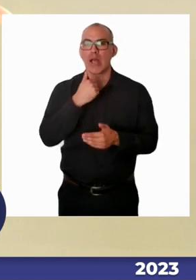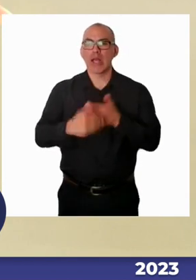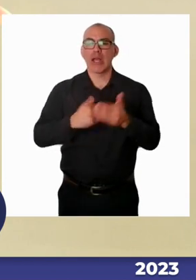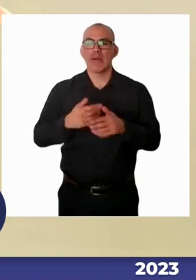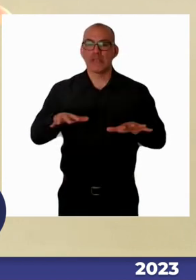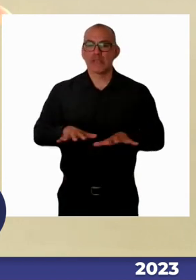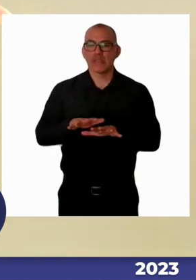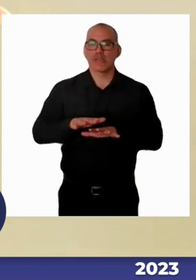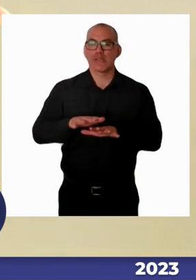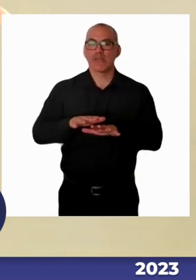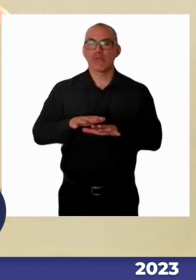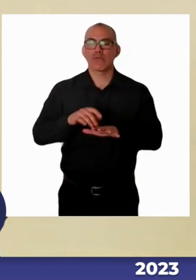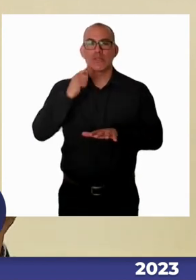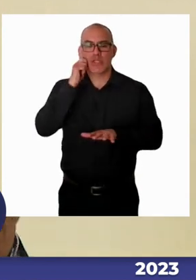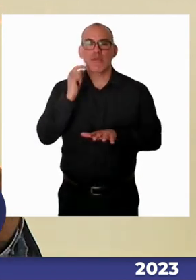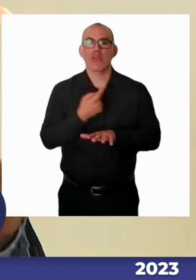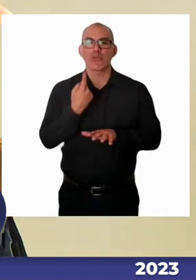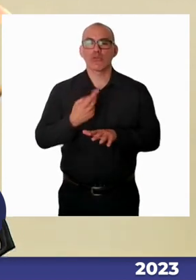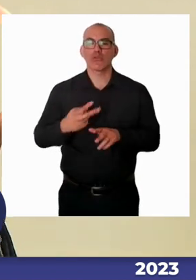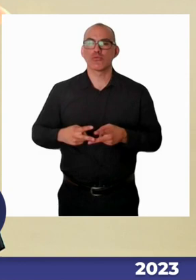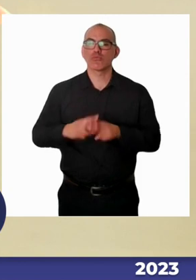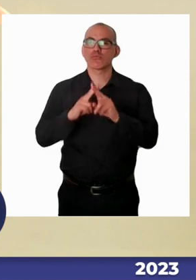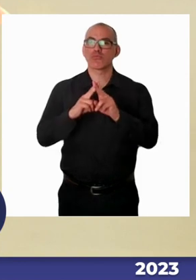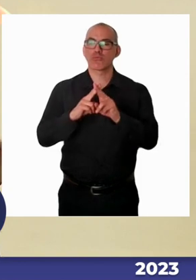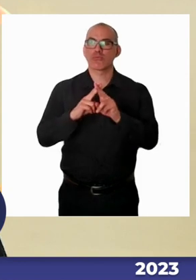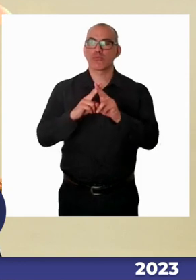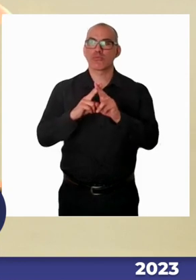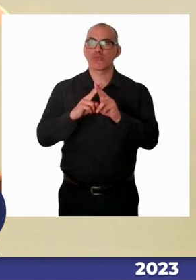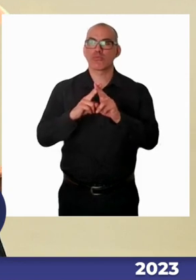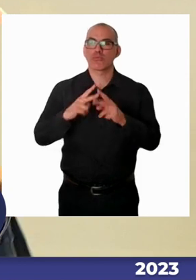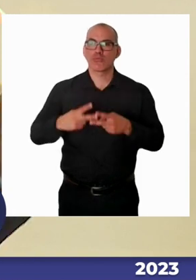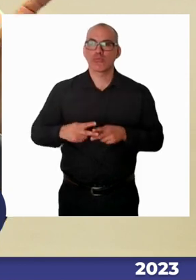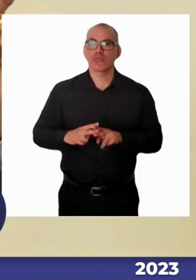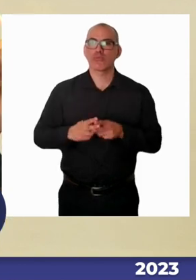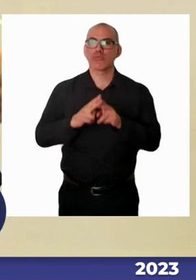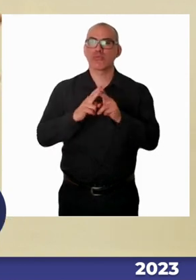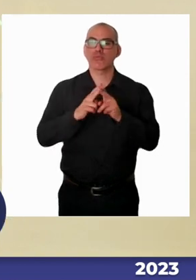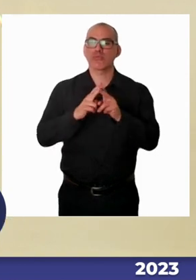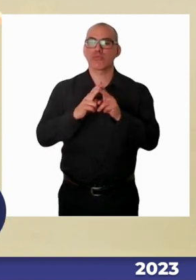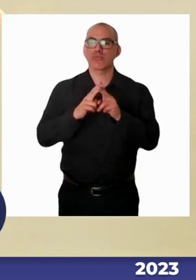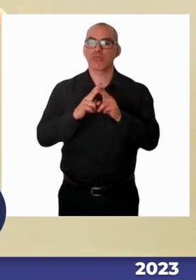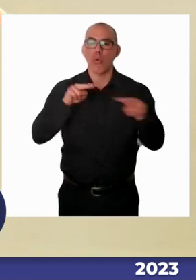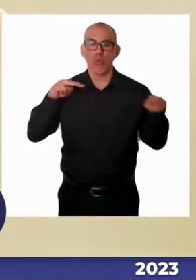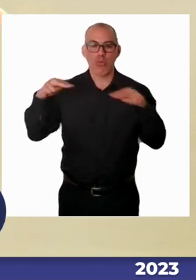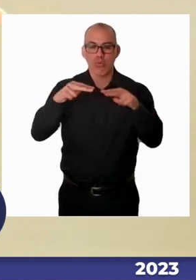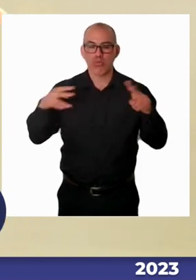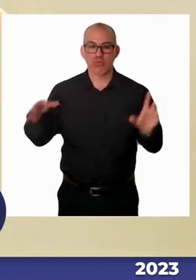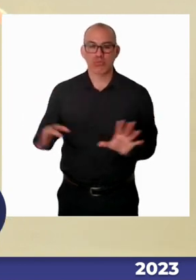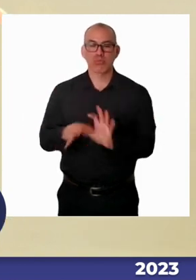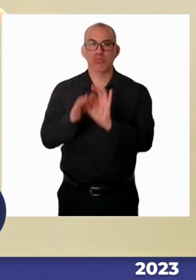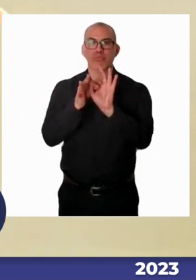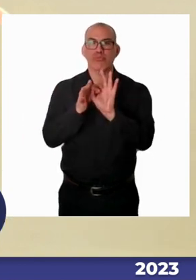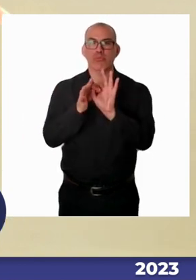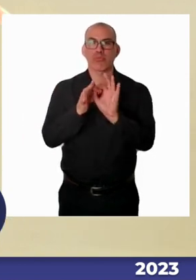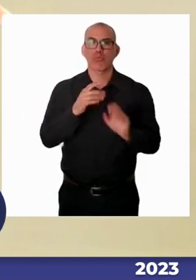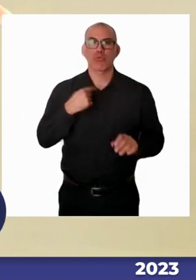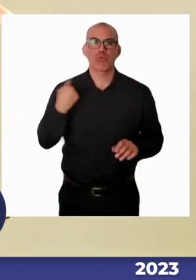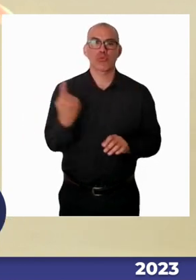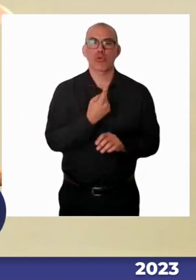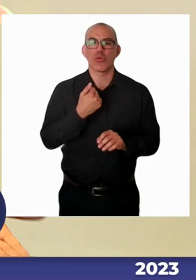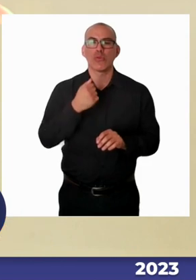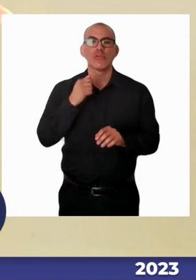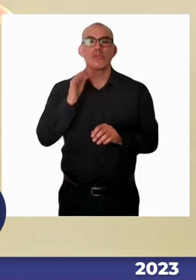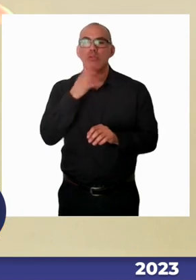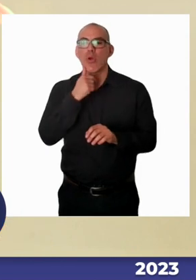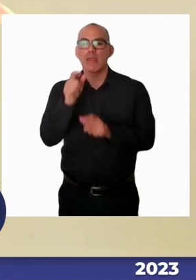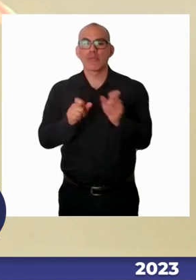institucional, como corresponde, como debe corresponder. Y te doy un solo ejemplo que te apropone este tema, porque, claro, esto está bien